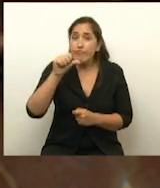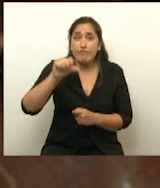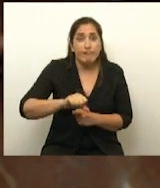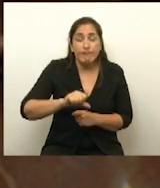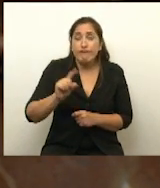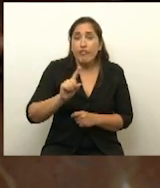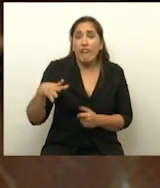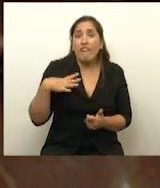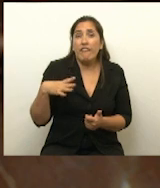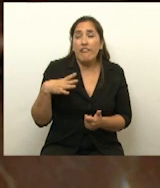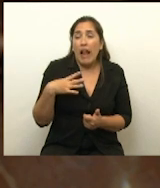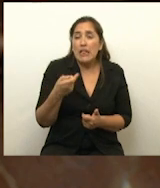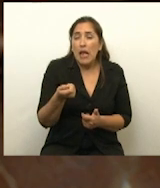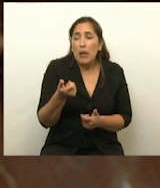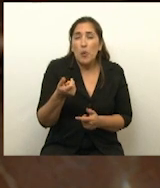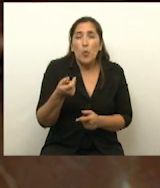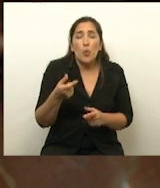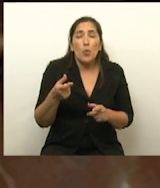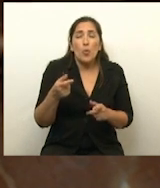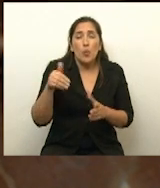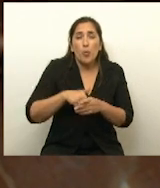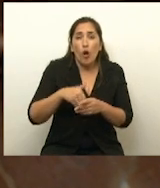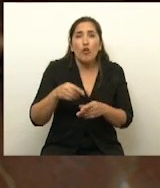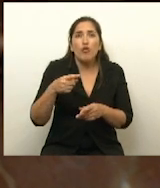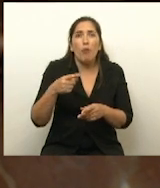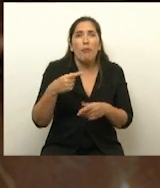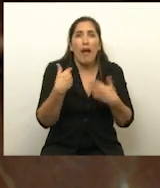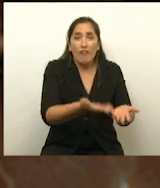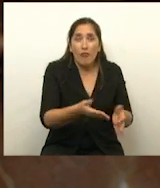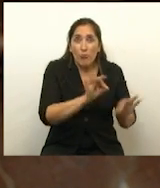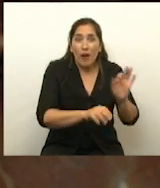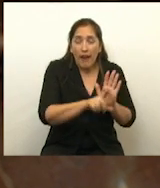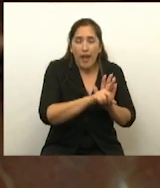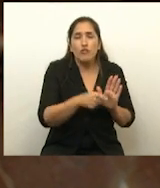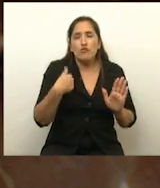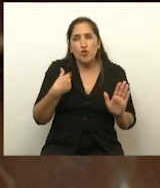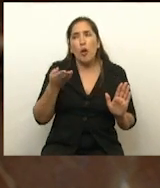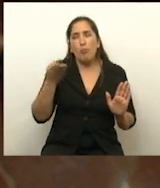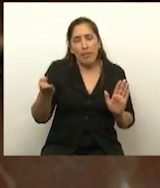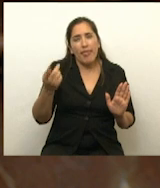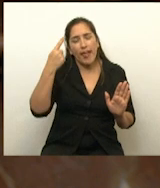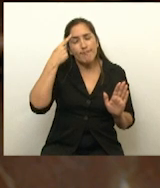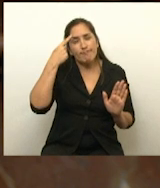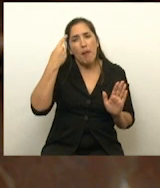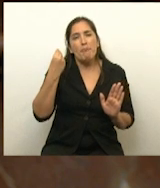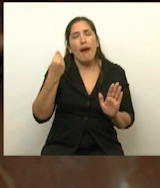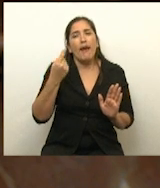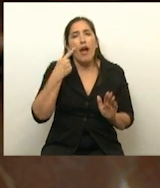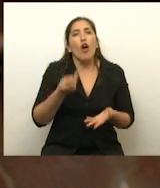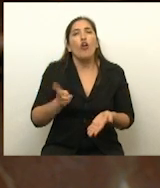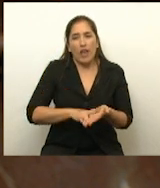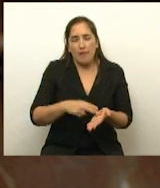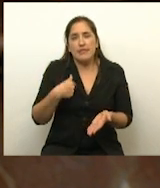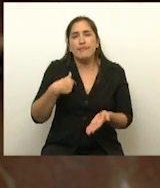falten muy pocos votos para la afirmativa, yo pediré personalmente la reconsideración y en tal caso votaré en ese